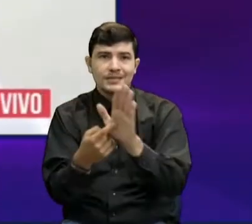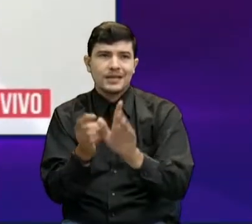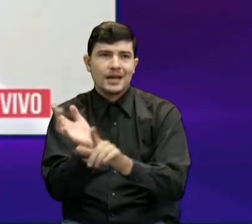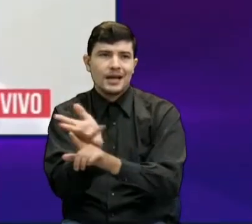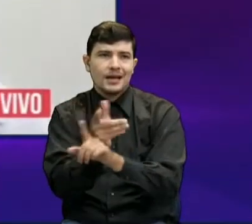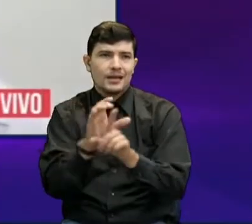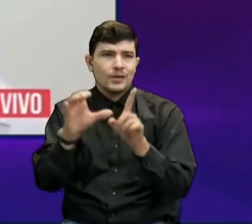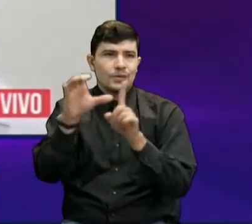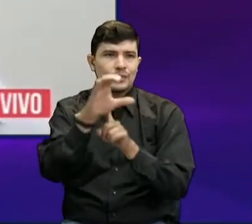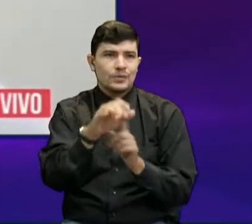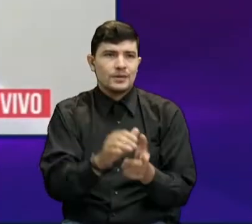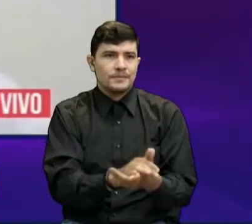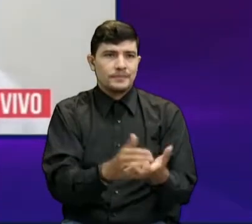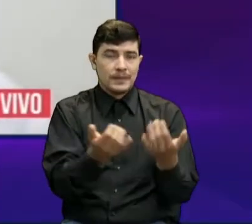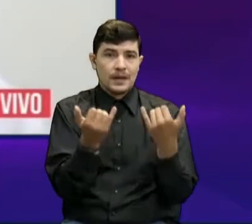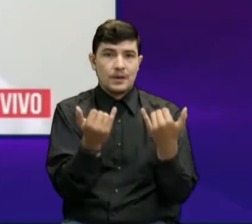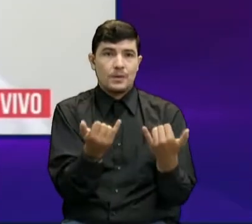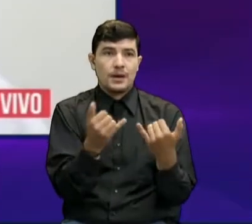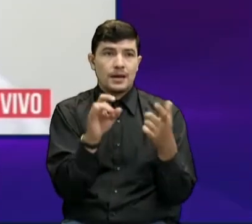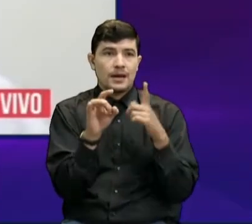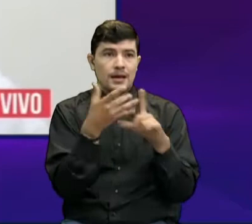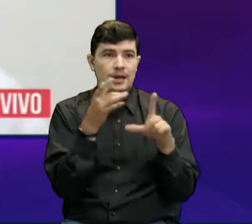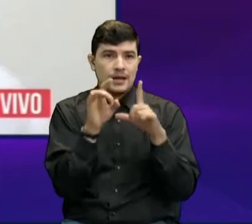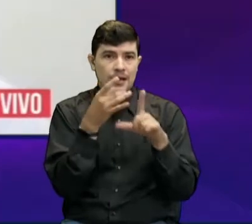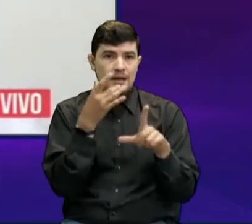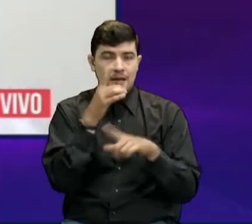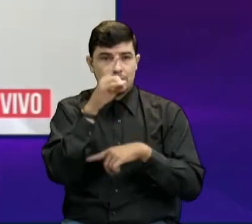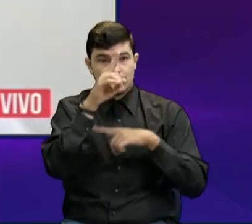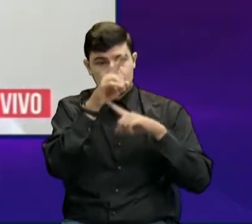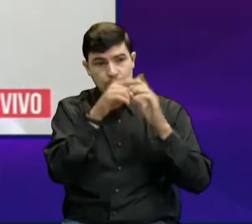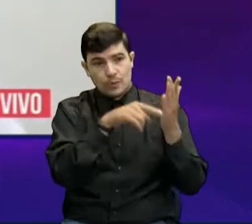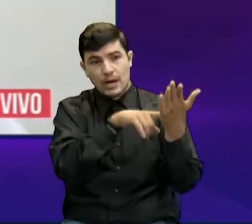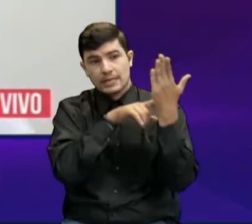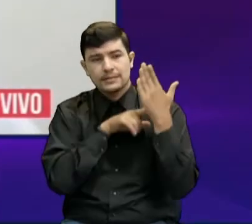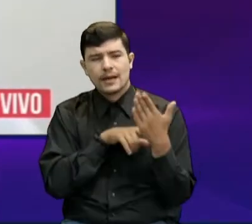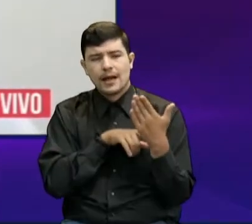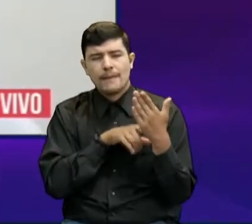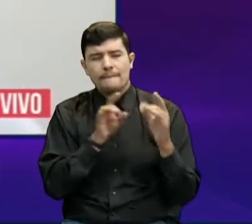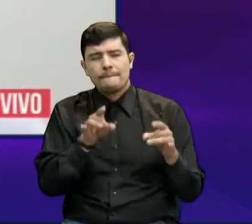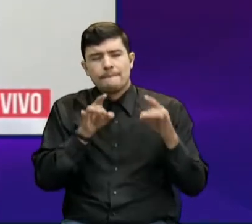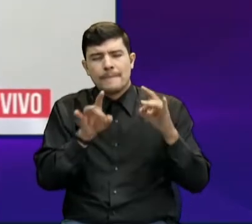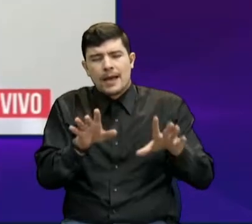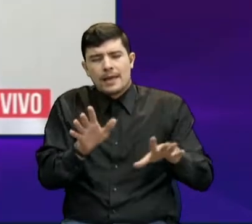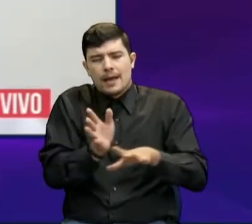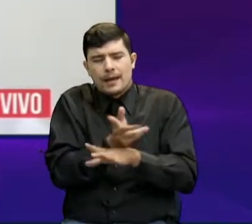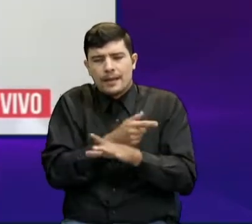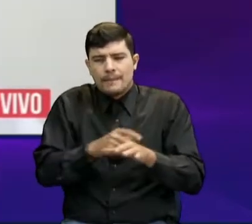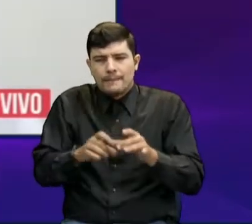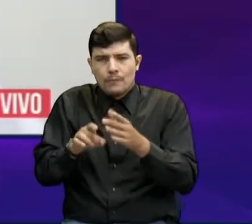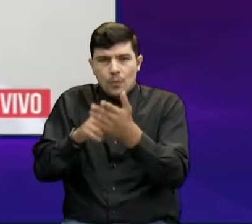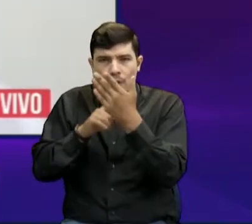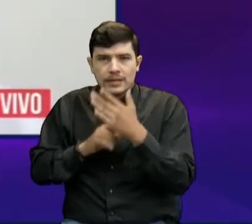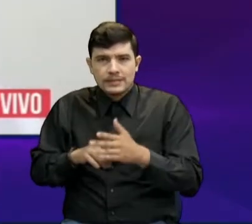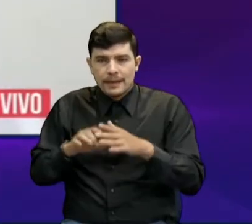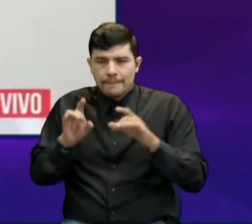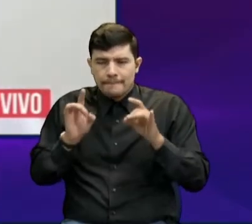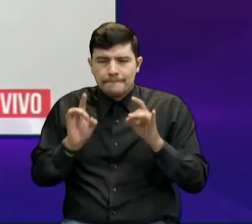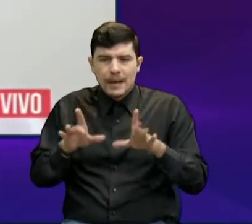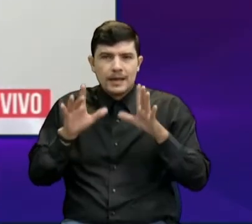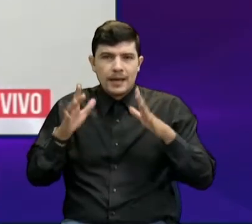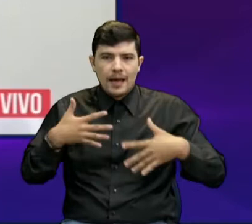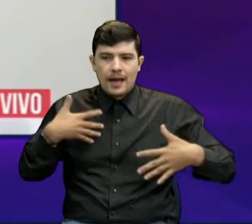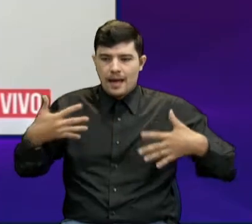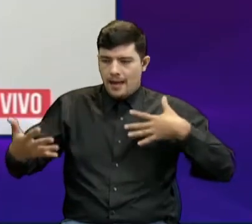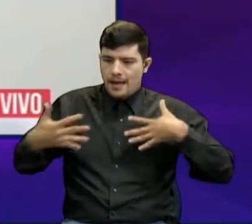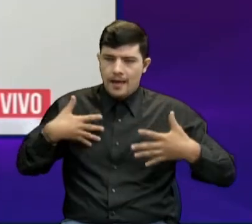virtualidad nos mostrarán la magia del arte, la magia de las escénicas y la magia de los títeres. Para